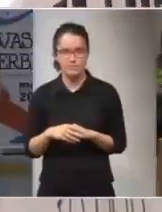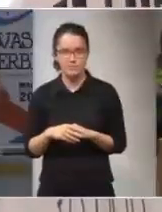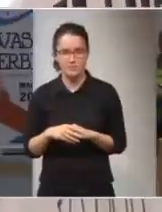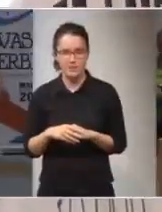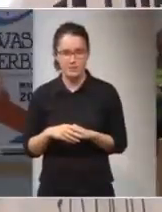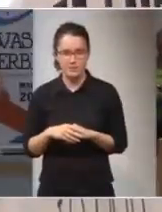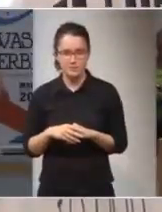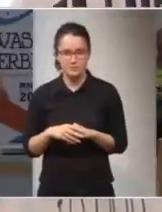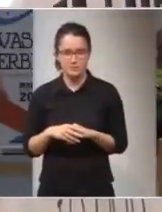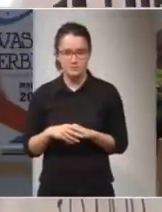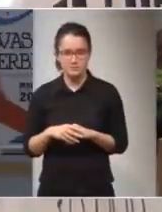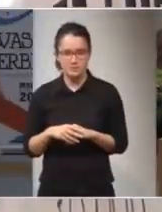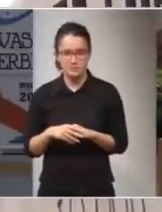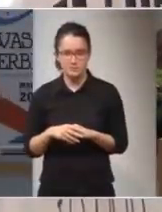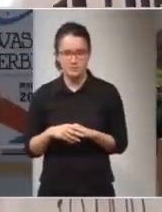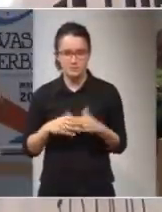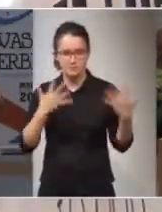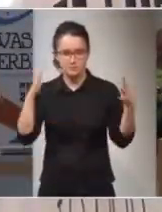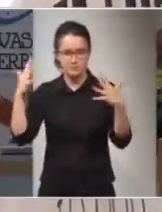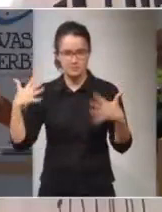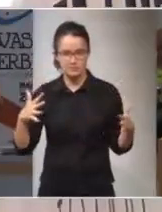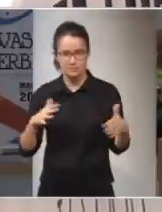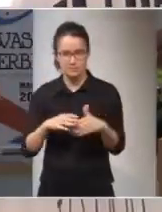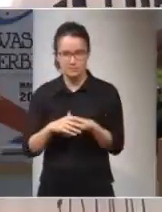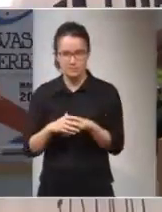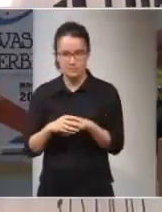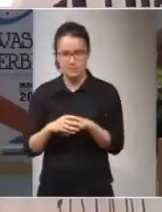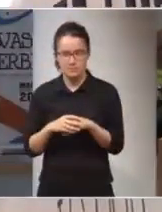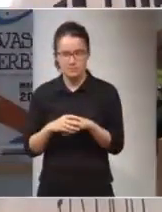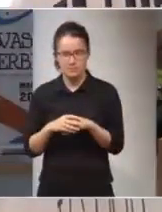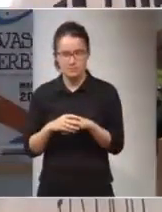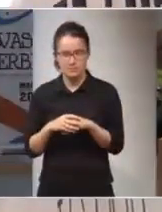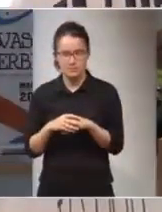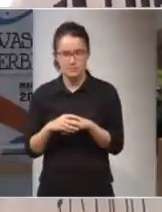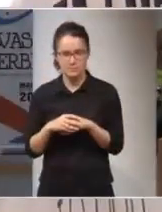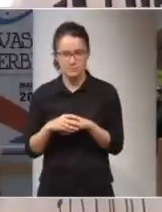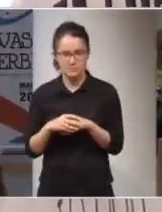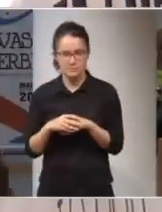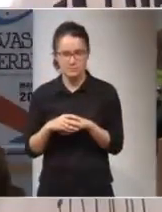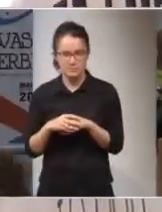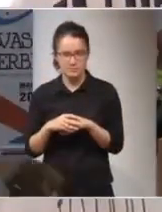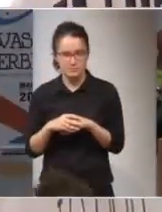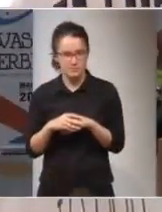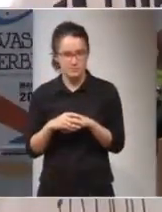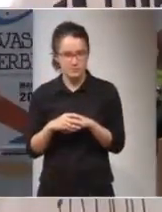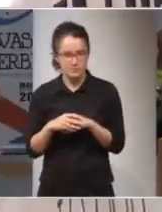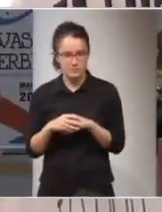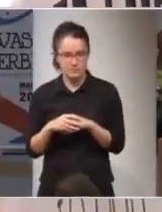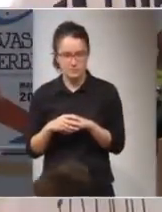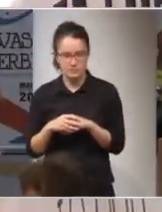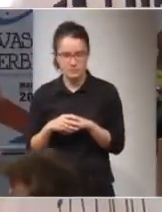Un momentito, dos minutos, para mí y yo, porque parece que hay mucha gente que no sabe que hay un canal de traducción. Bueno, dale,